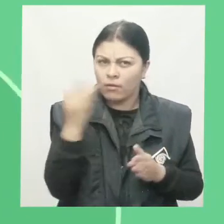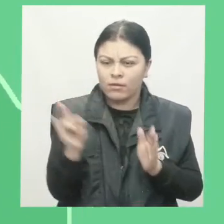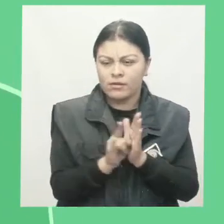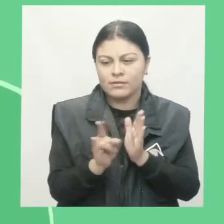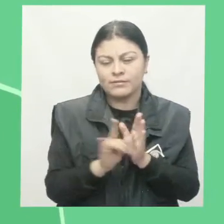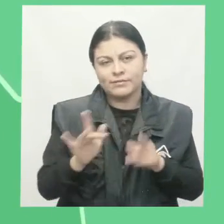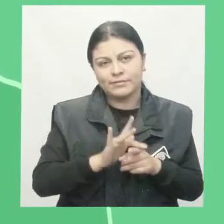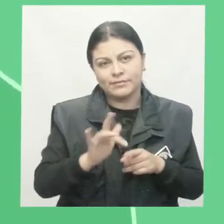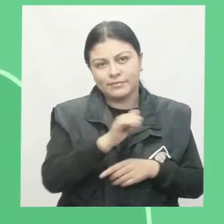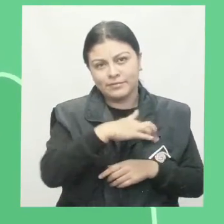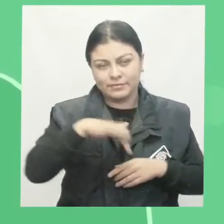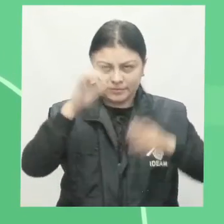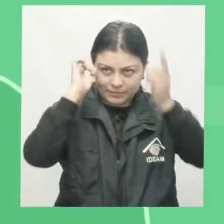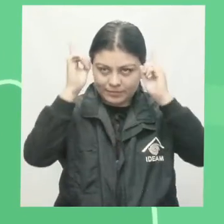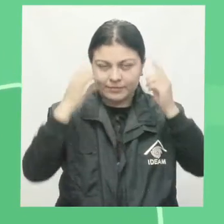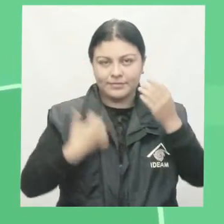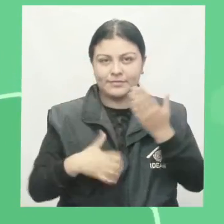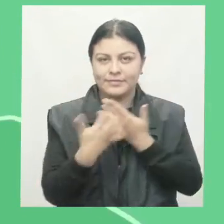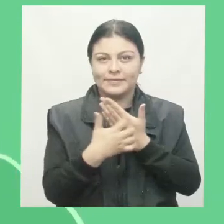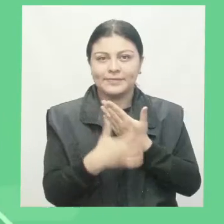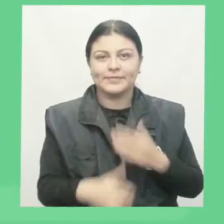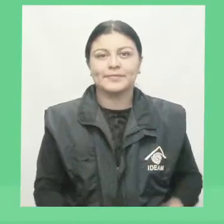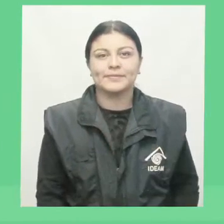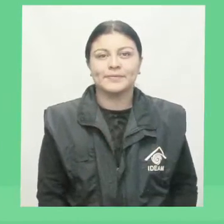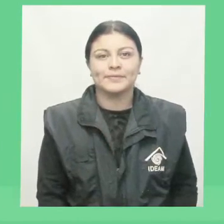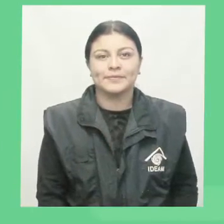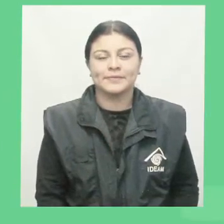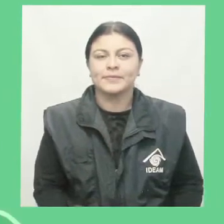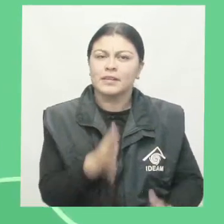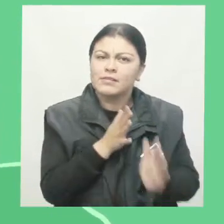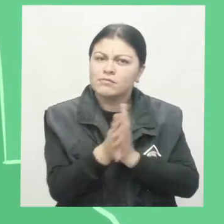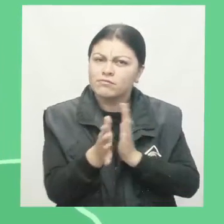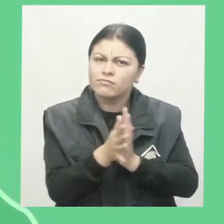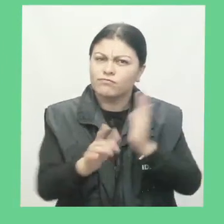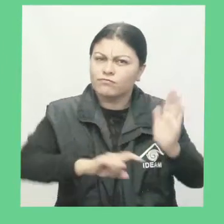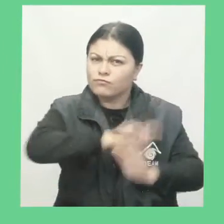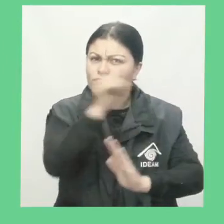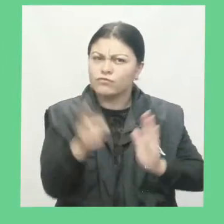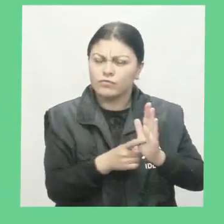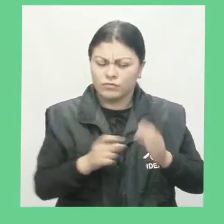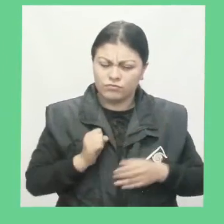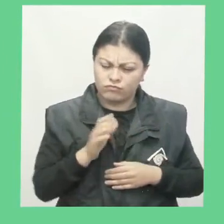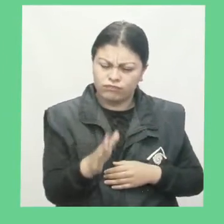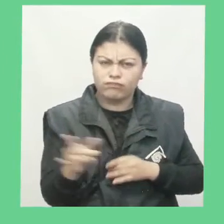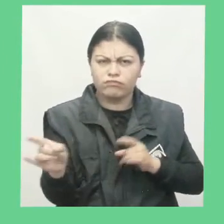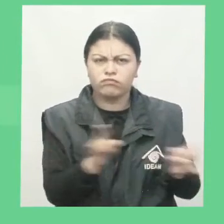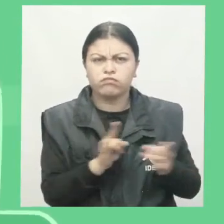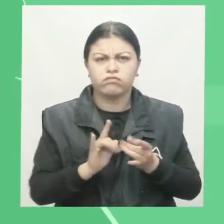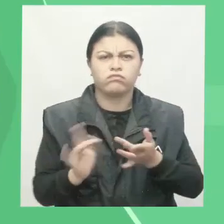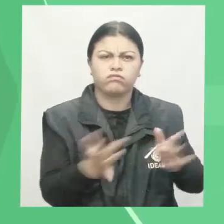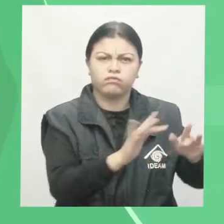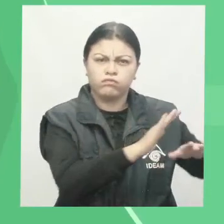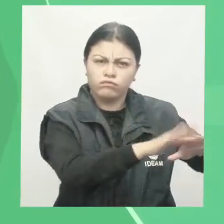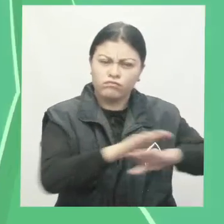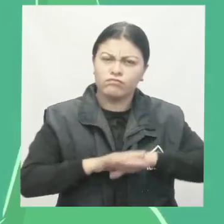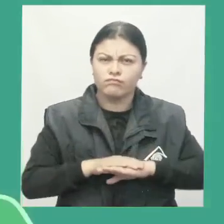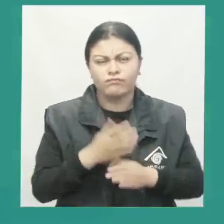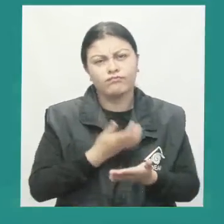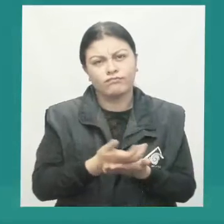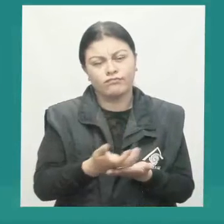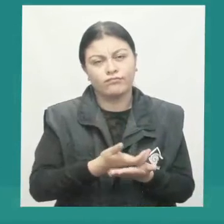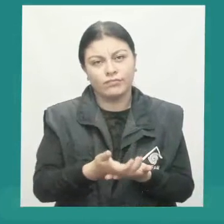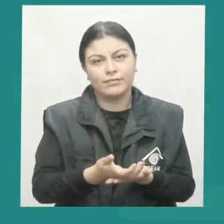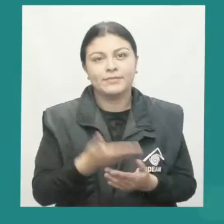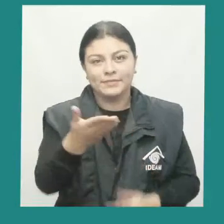aplicación de pronóstico desde Google Play o App Store. Información en tiempo real, detallada, satelital, recomendaciones y muchas opciones de